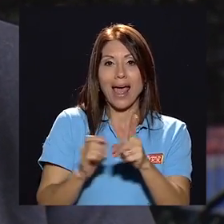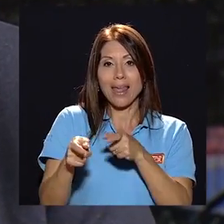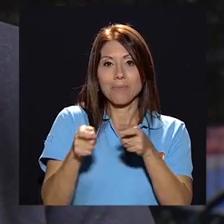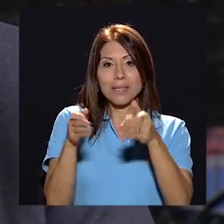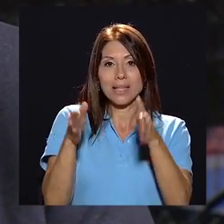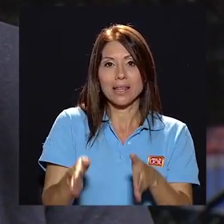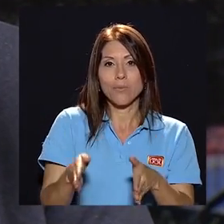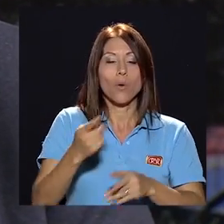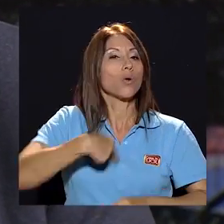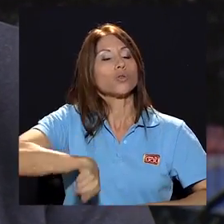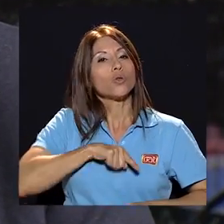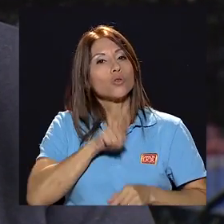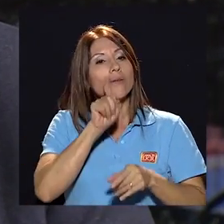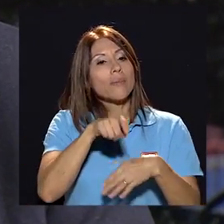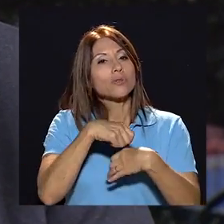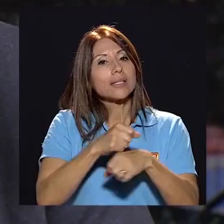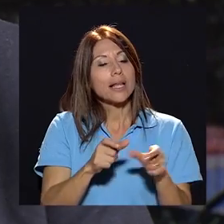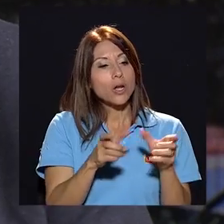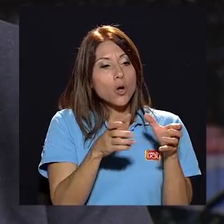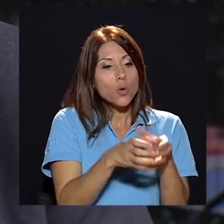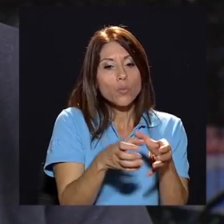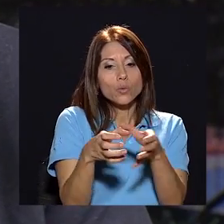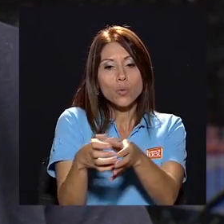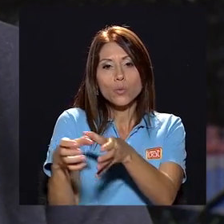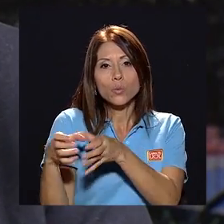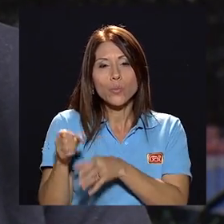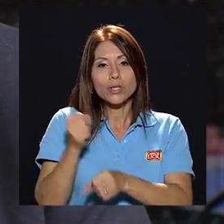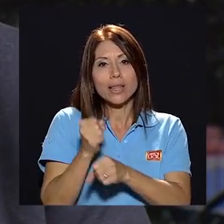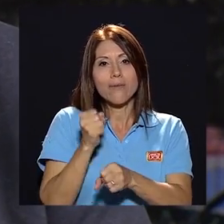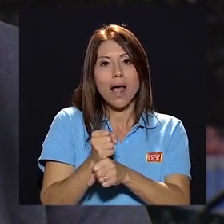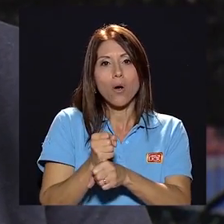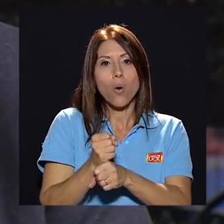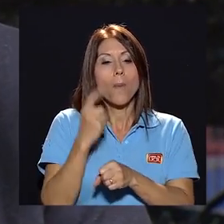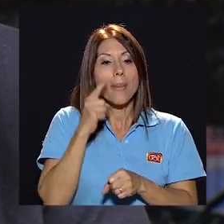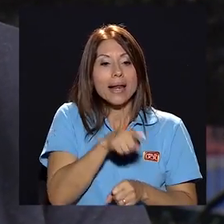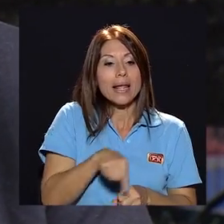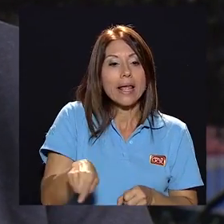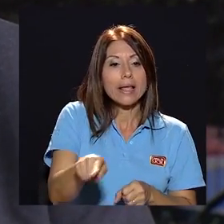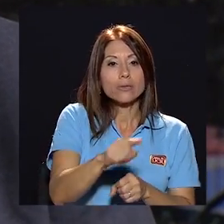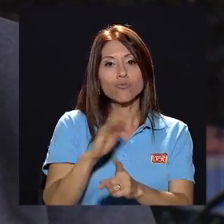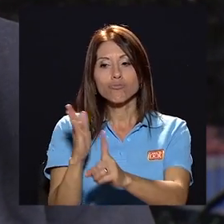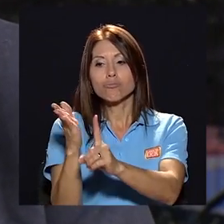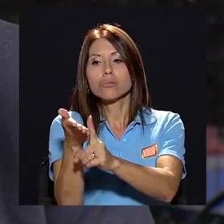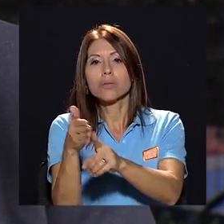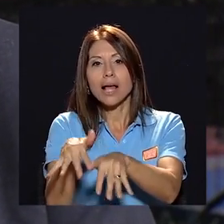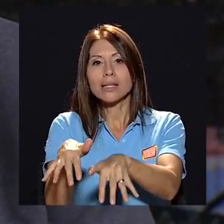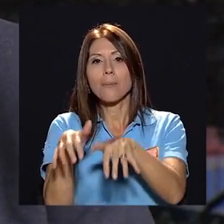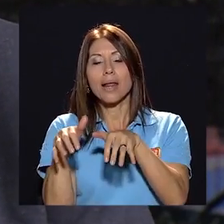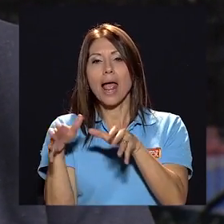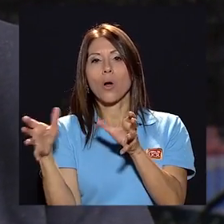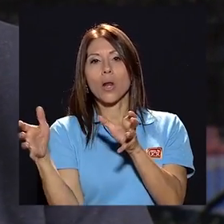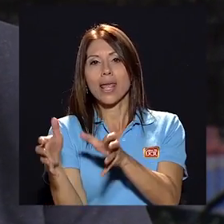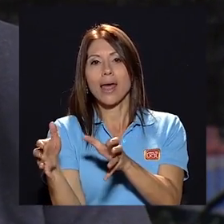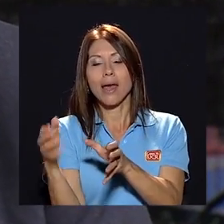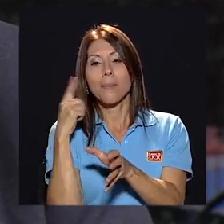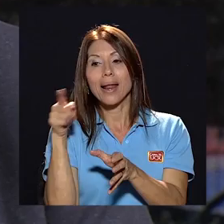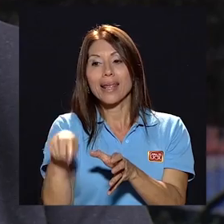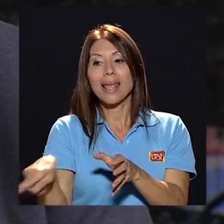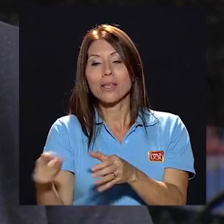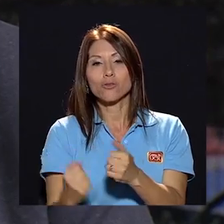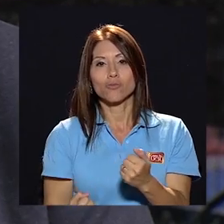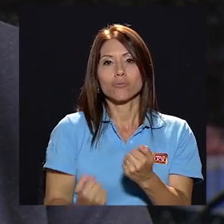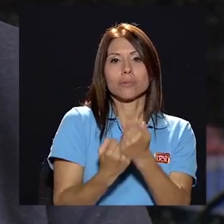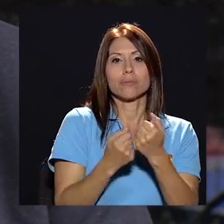administrativo tenemos que hacer grupos de trabajo para lograr convencer a los que forman la asamblea colegiada para que nos